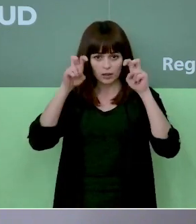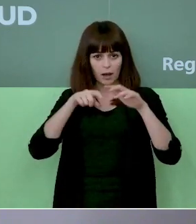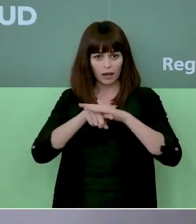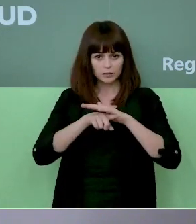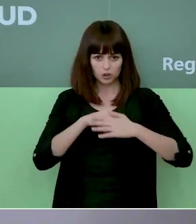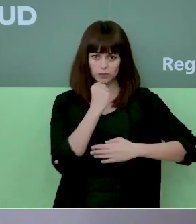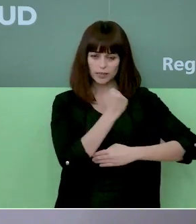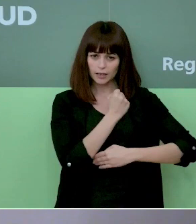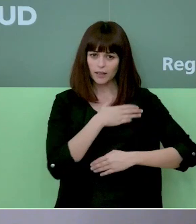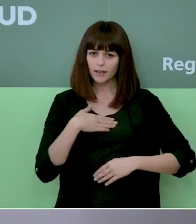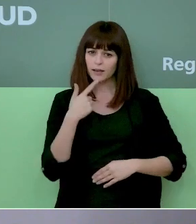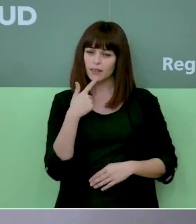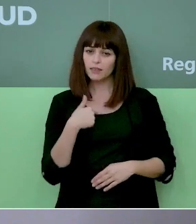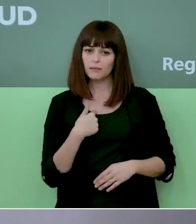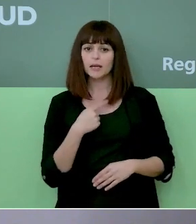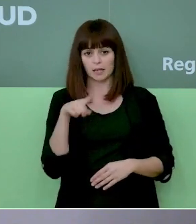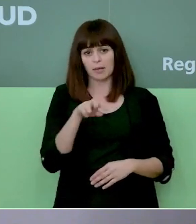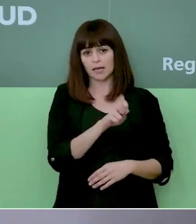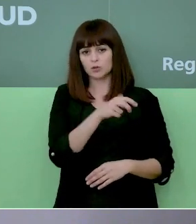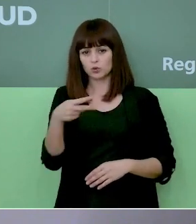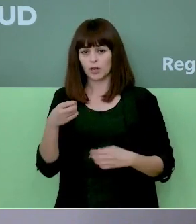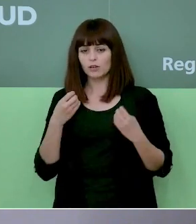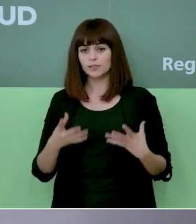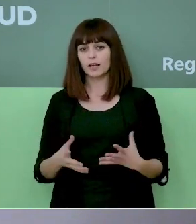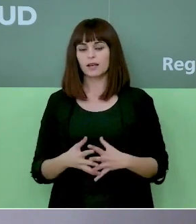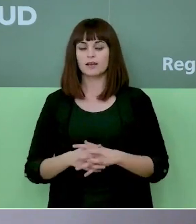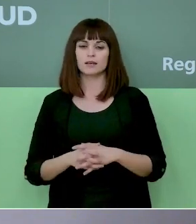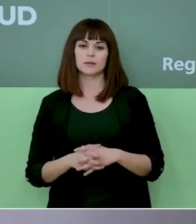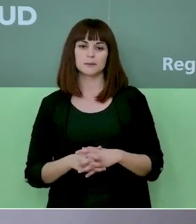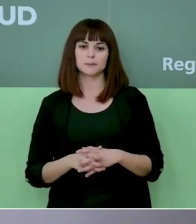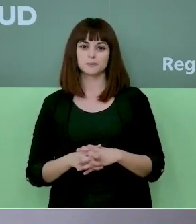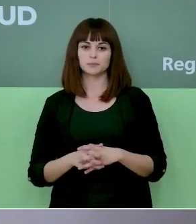navideña y sus resultados. Bueno,